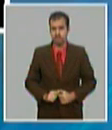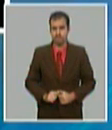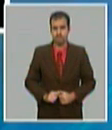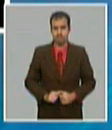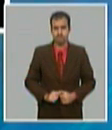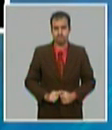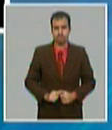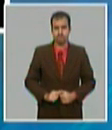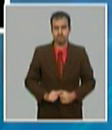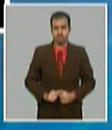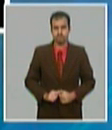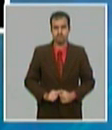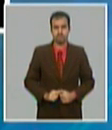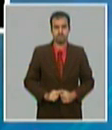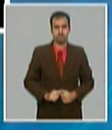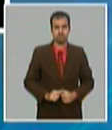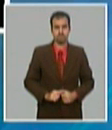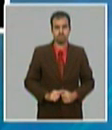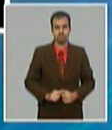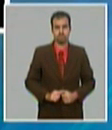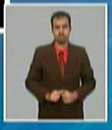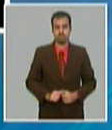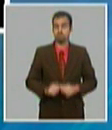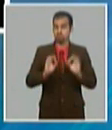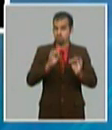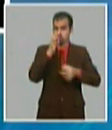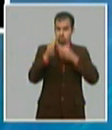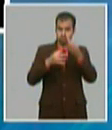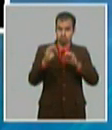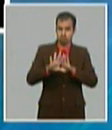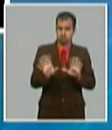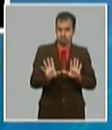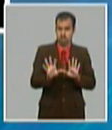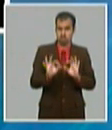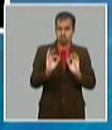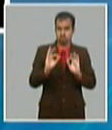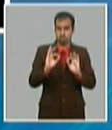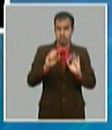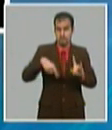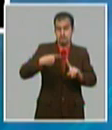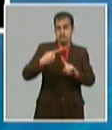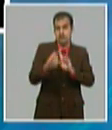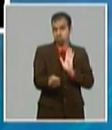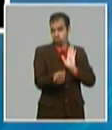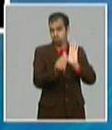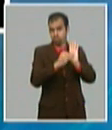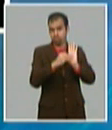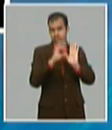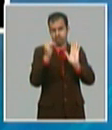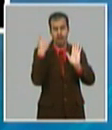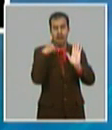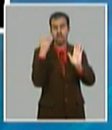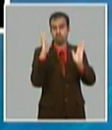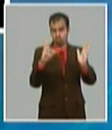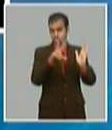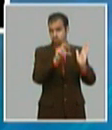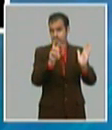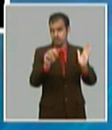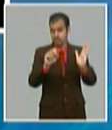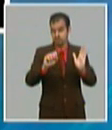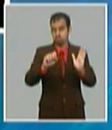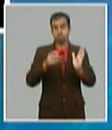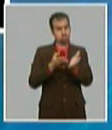Y como se ha planteado, esto que se incorpora ya desde el año 2020 y continúa en el 2021,